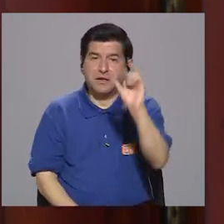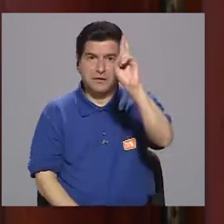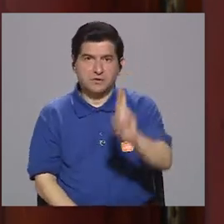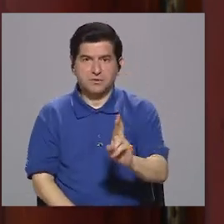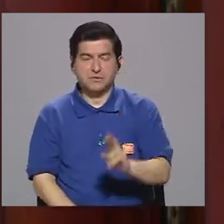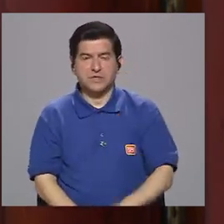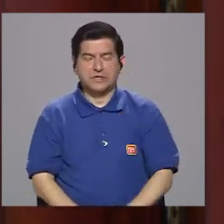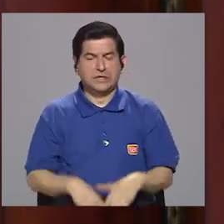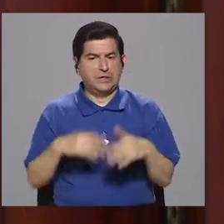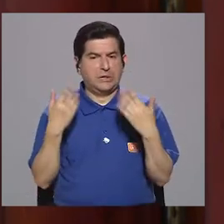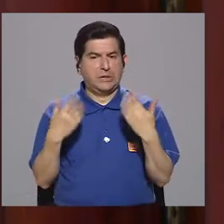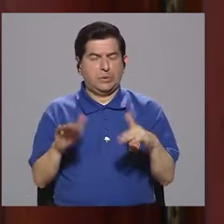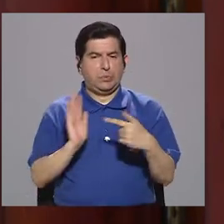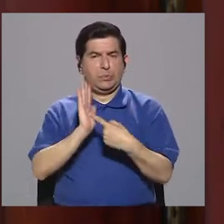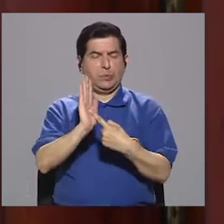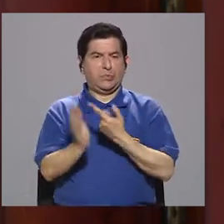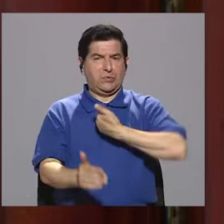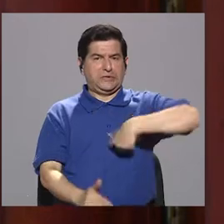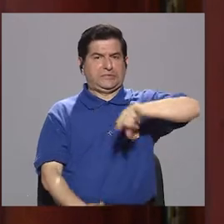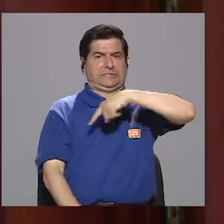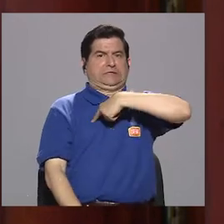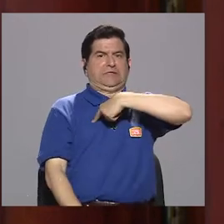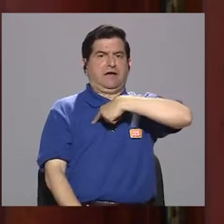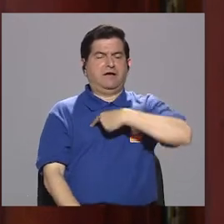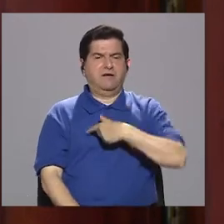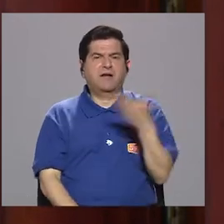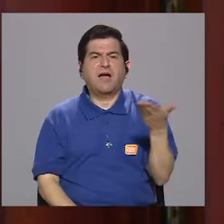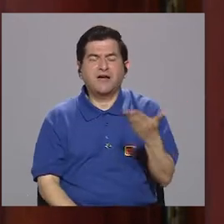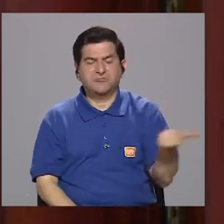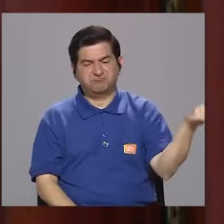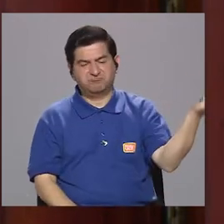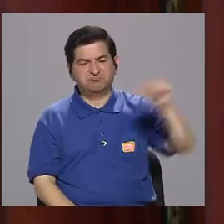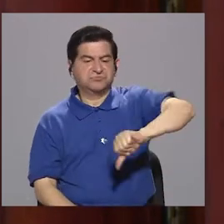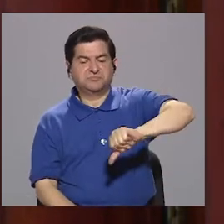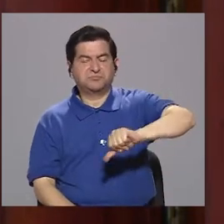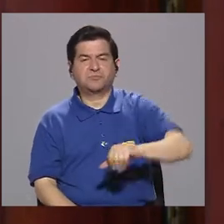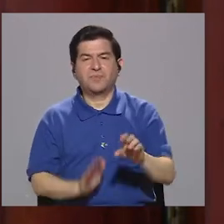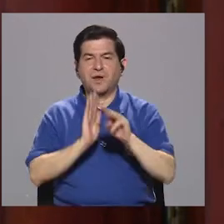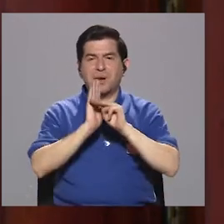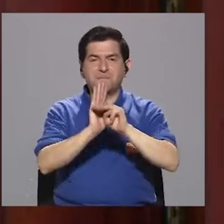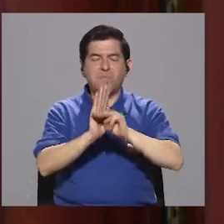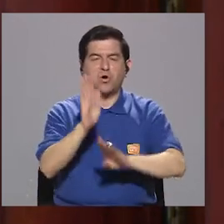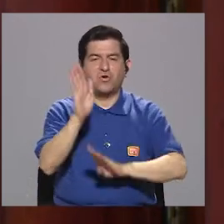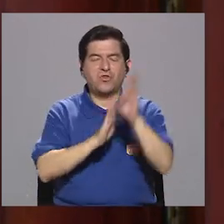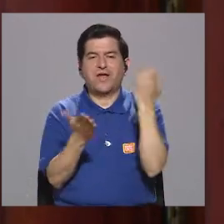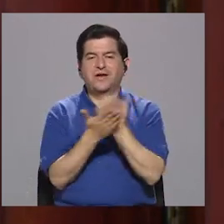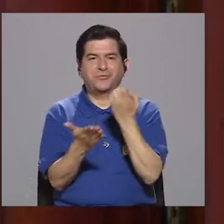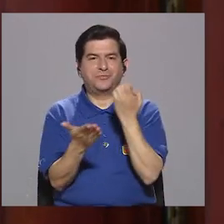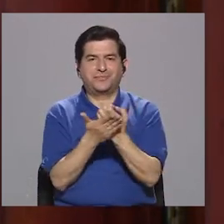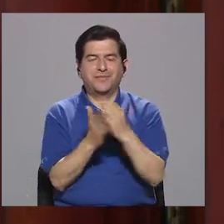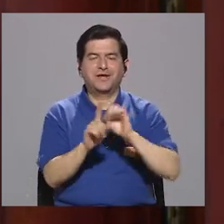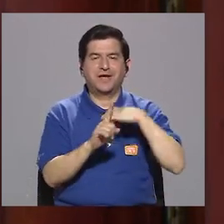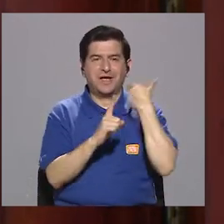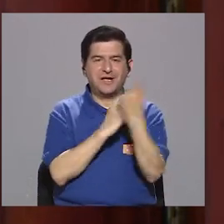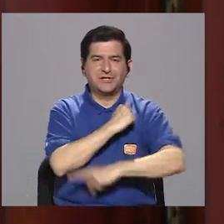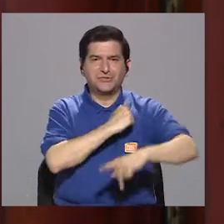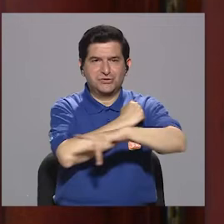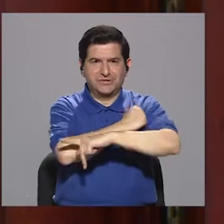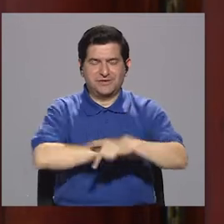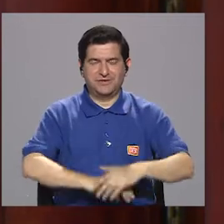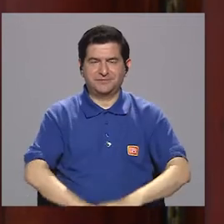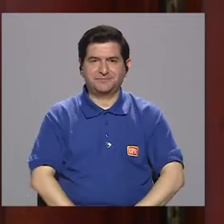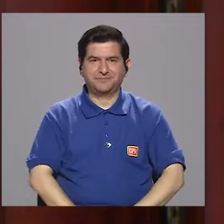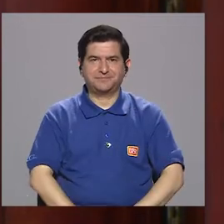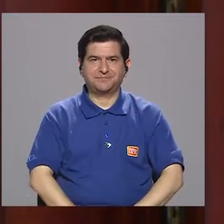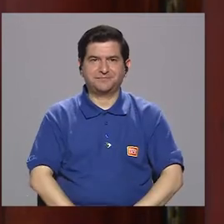nos delata muchísimo y nos delata en cuanto al fracaso del modelo de desarrollo económico y social de este país.